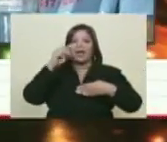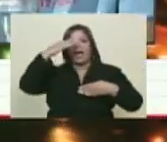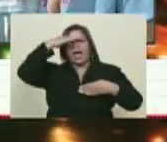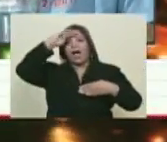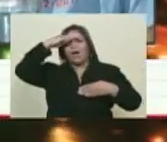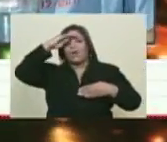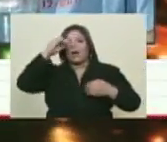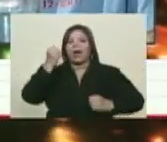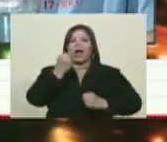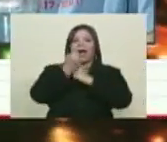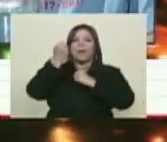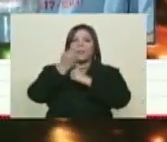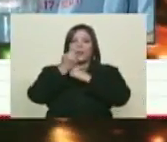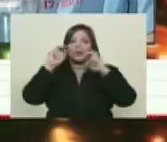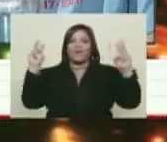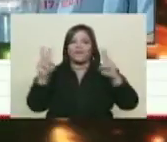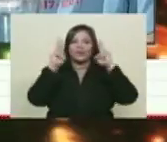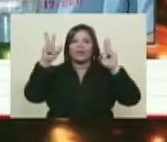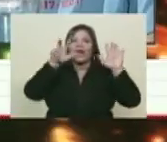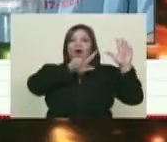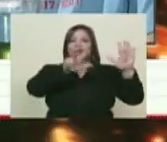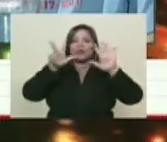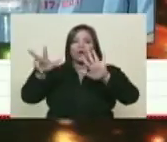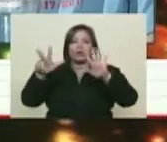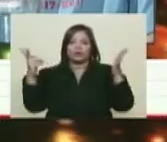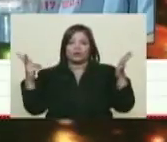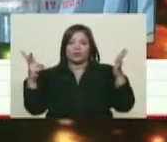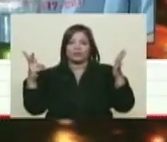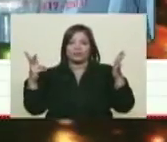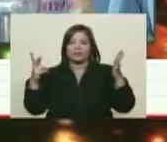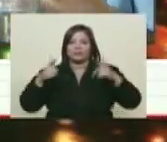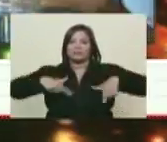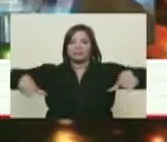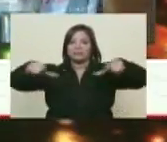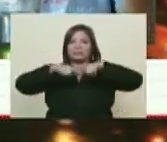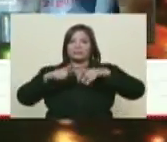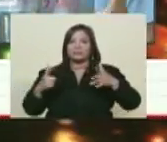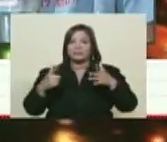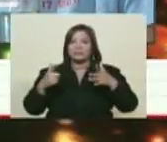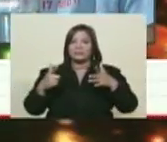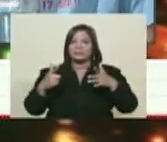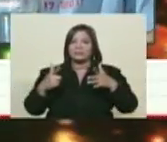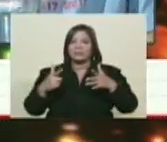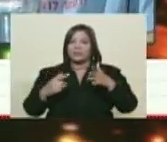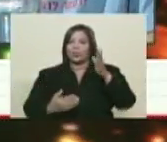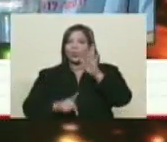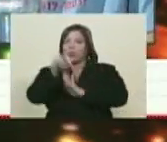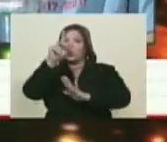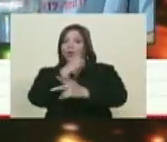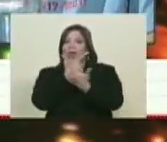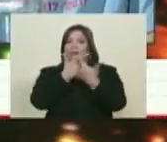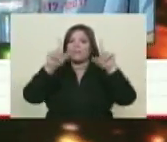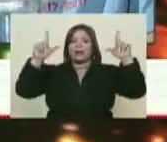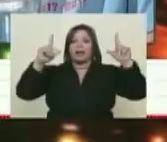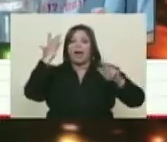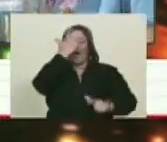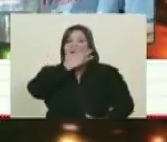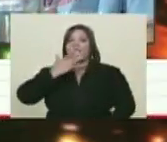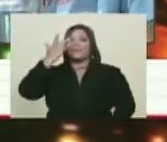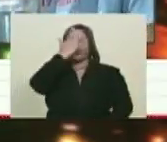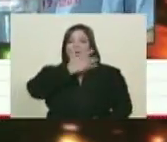estaba victoriosa en el año 88, en la batalla Cueto-Canabale, que marca un hito en lo que es la liberación de África.